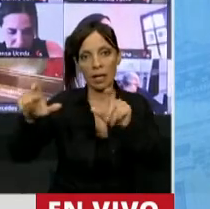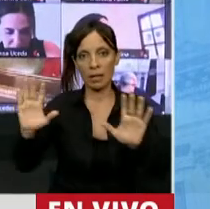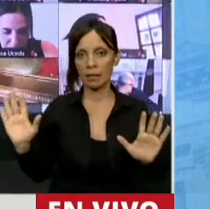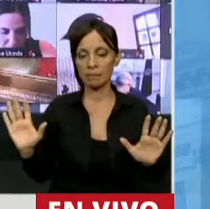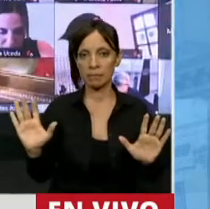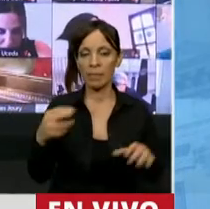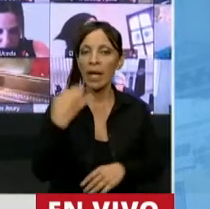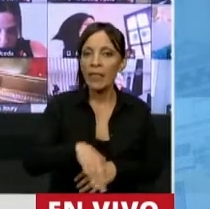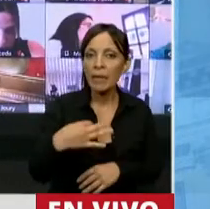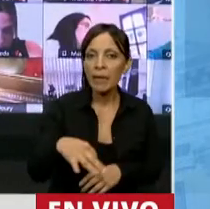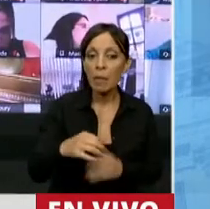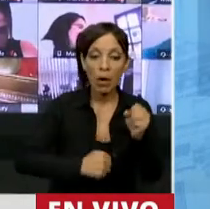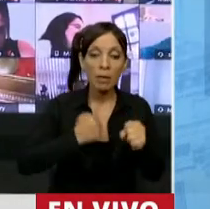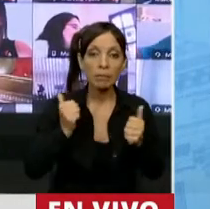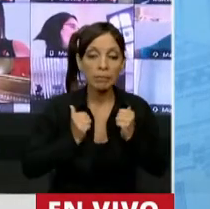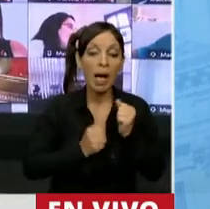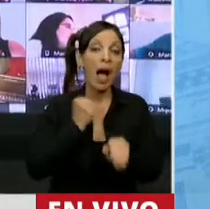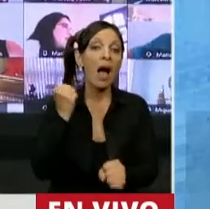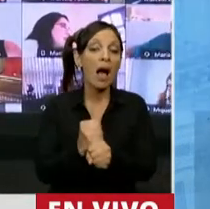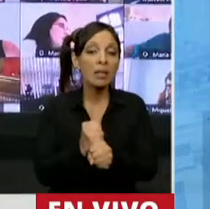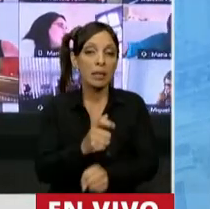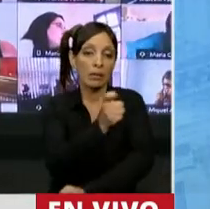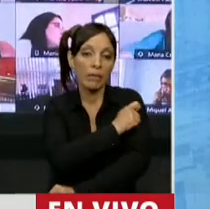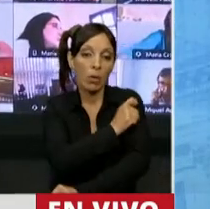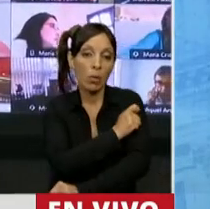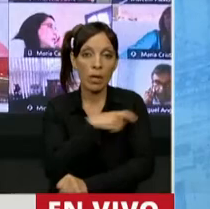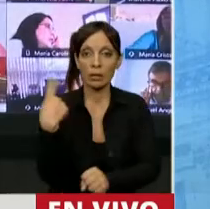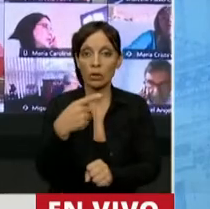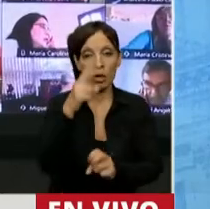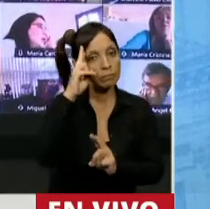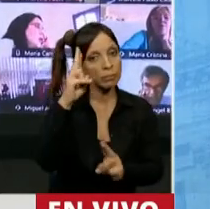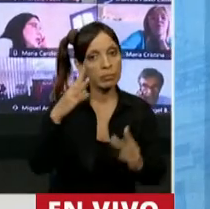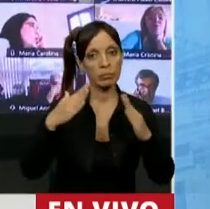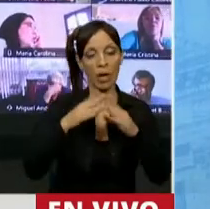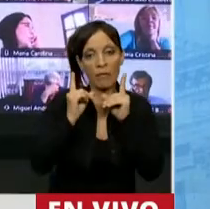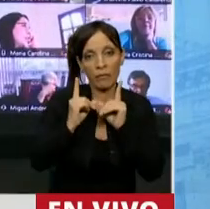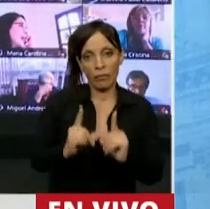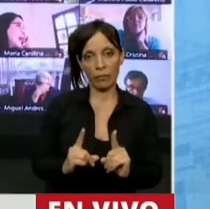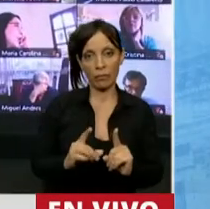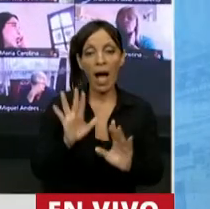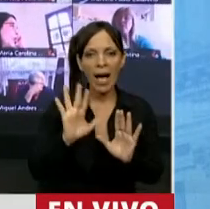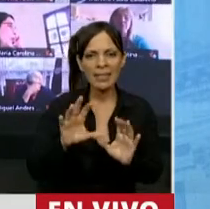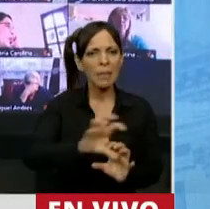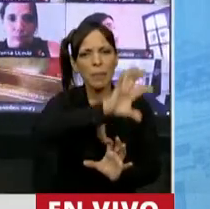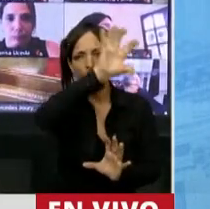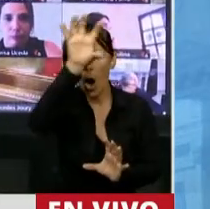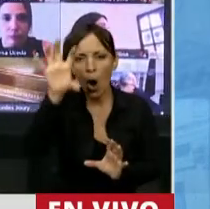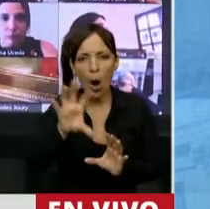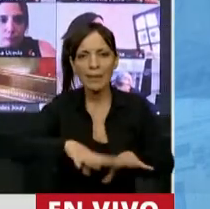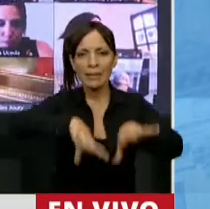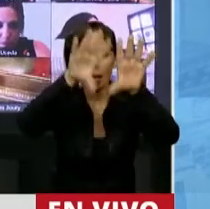Teníamos que, hasta que llegue la vacuna, tener a la gente aislada. Esto lo están haciendo todas las provincias,